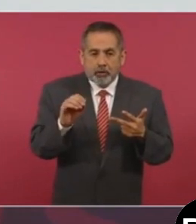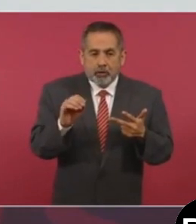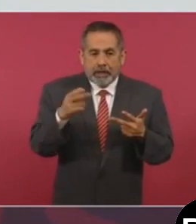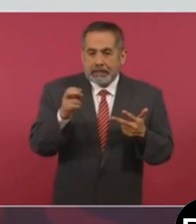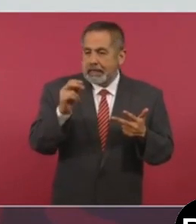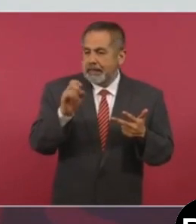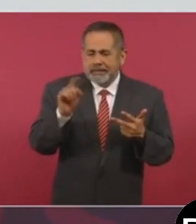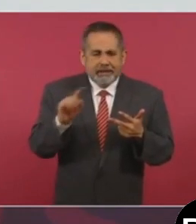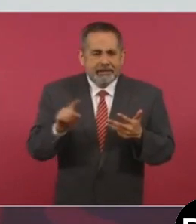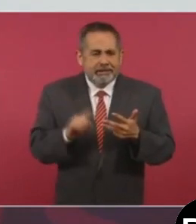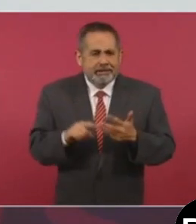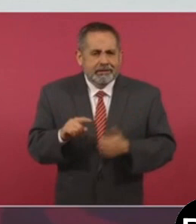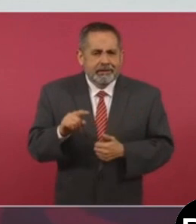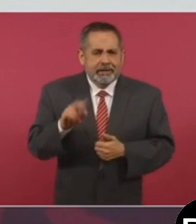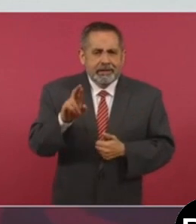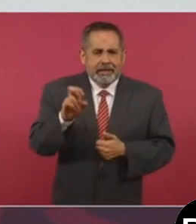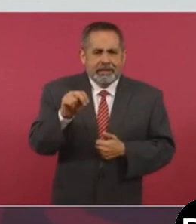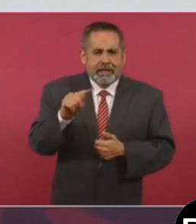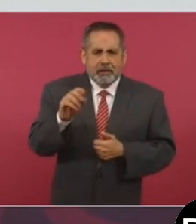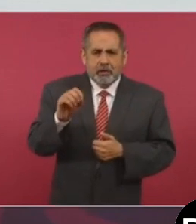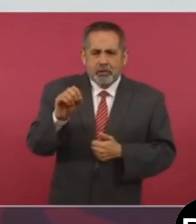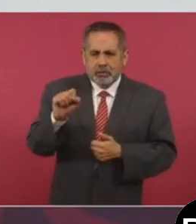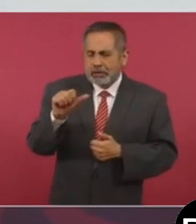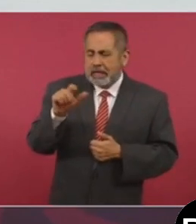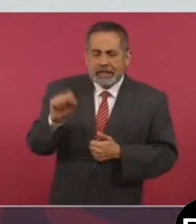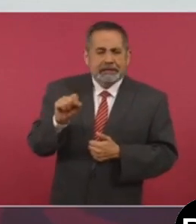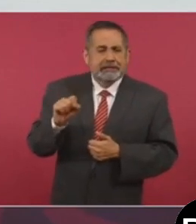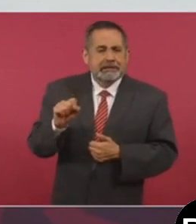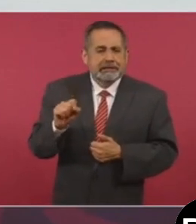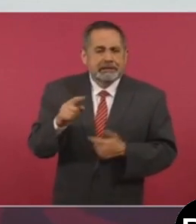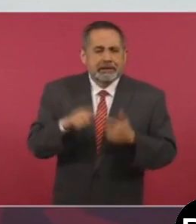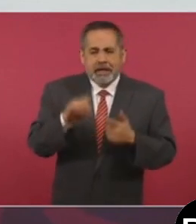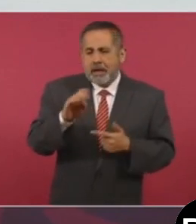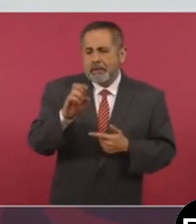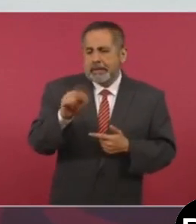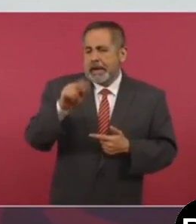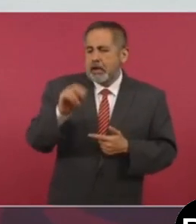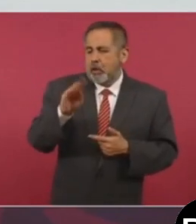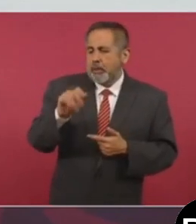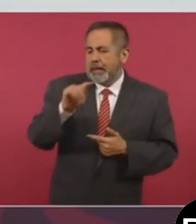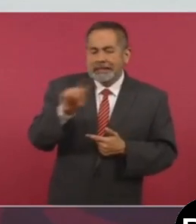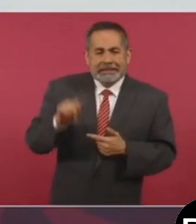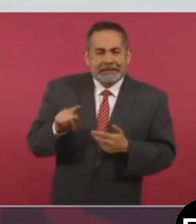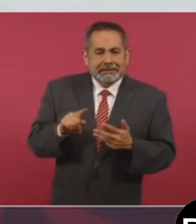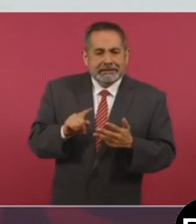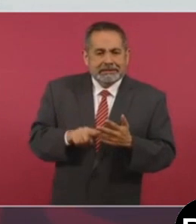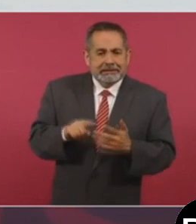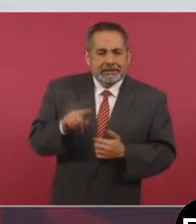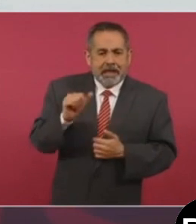Hernández, Renato Sález Heredia, Bernardo Batis Vázquez,